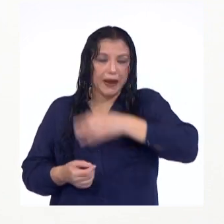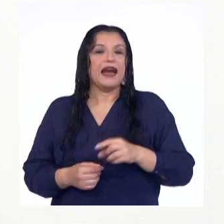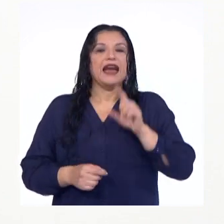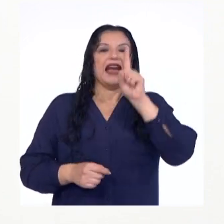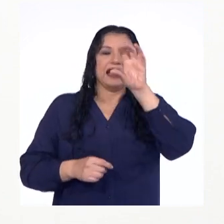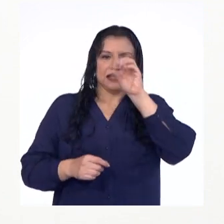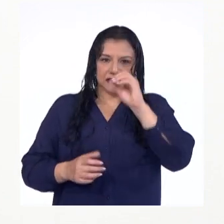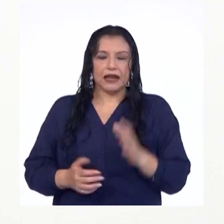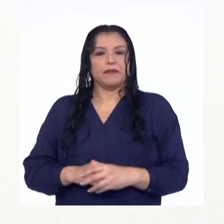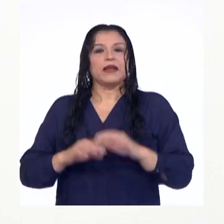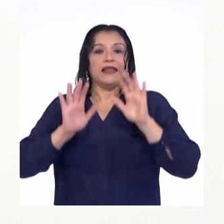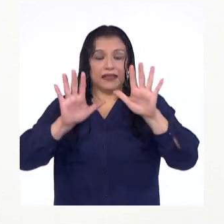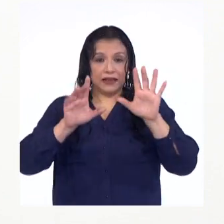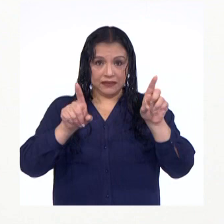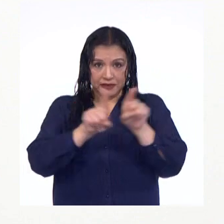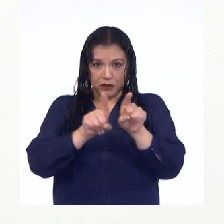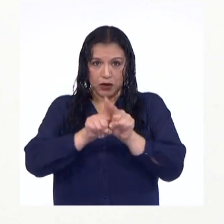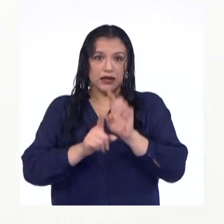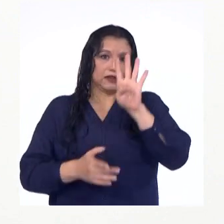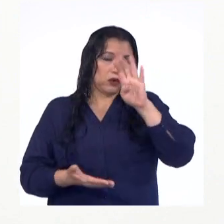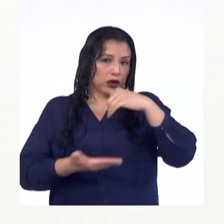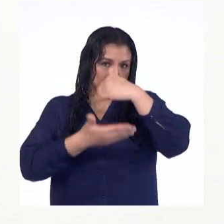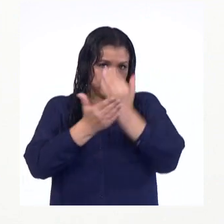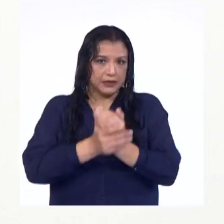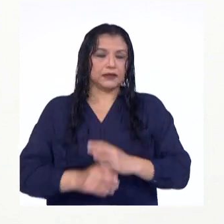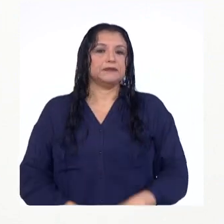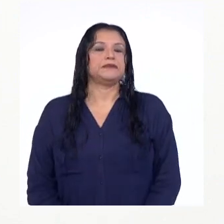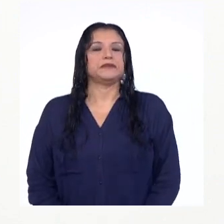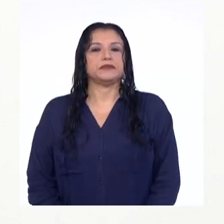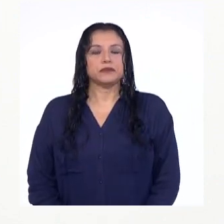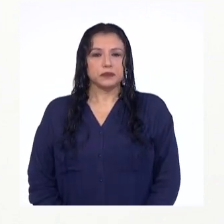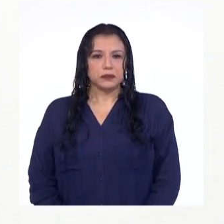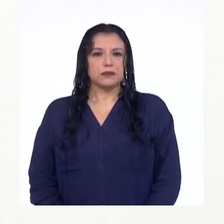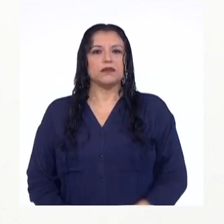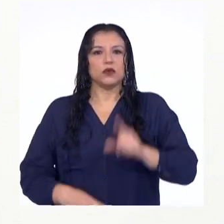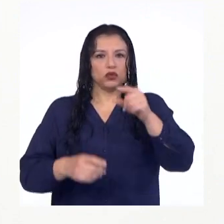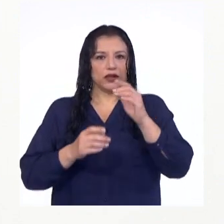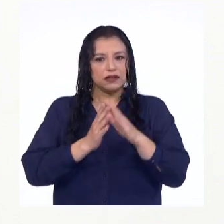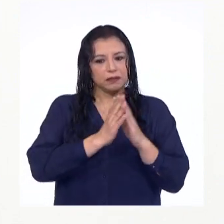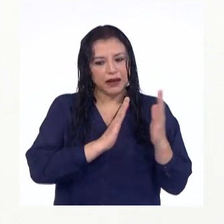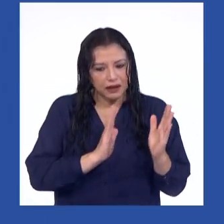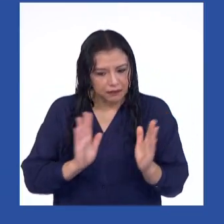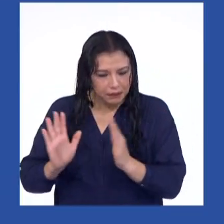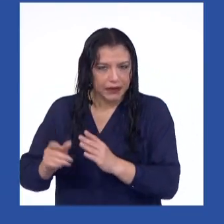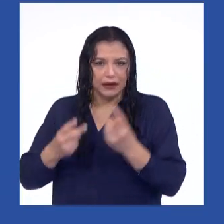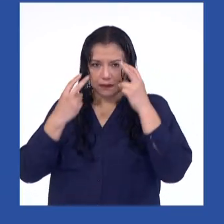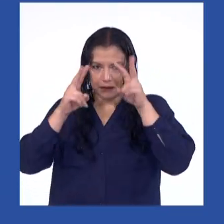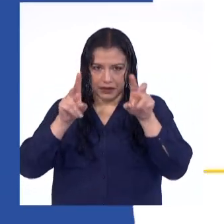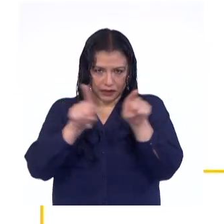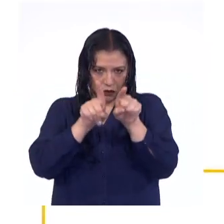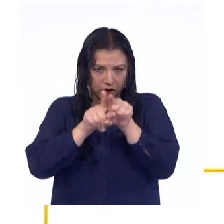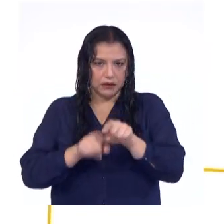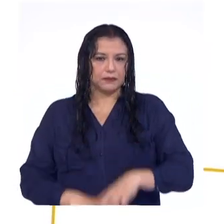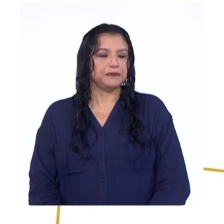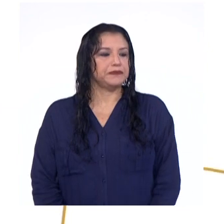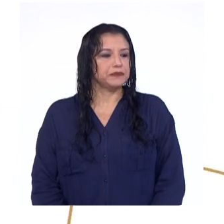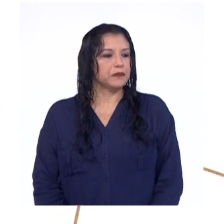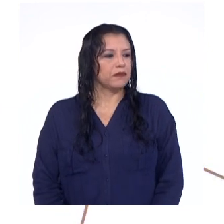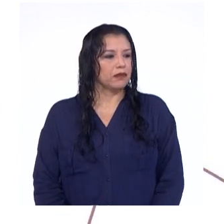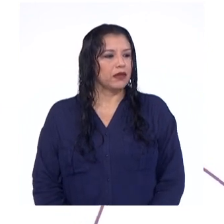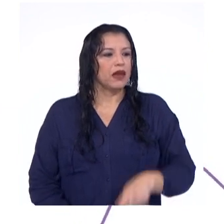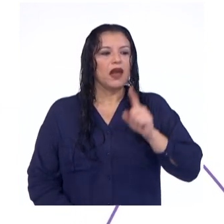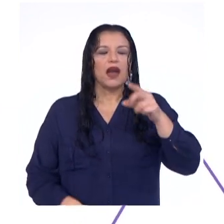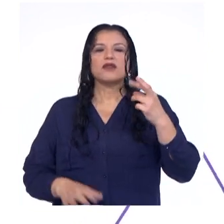y 4 partes iguales respectivamente. Ustedes van a preparar algo como esto. Este es un